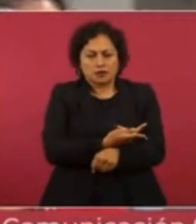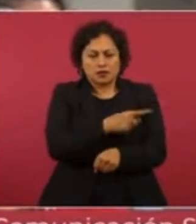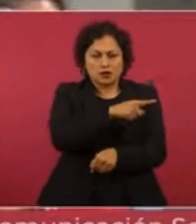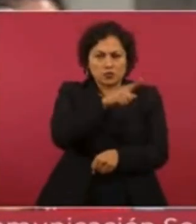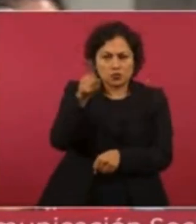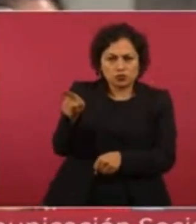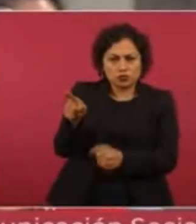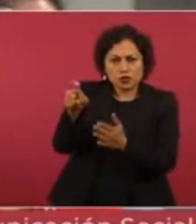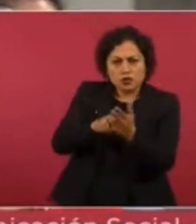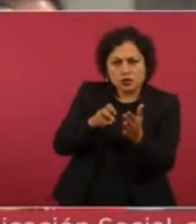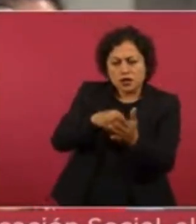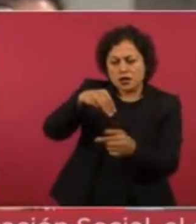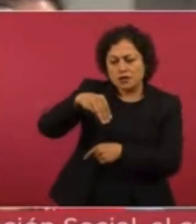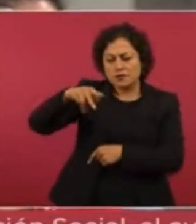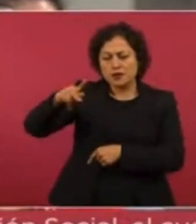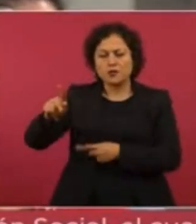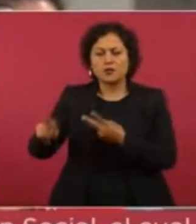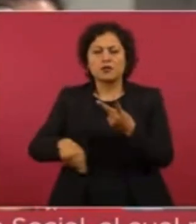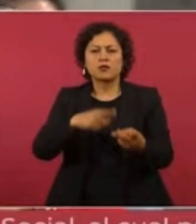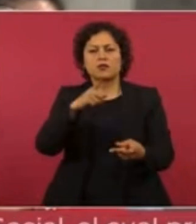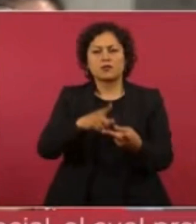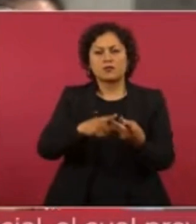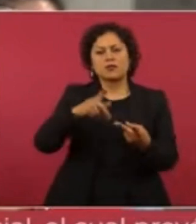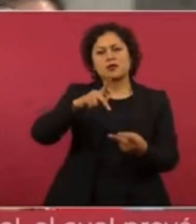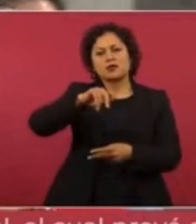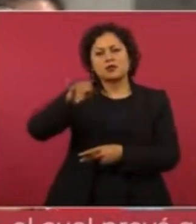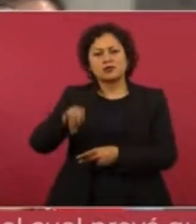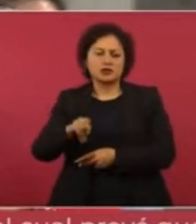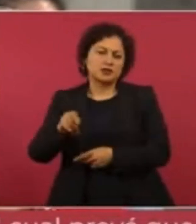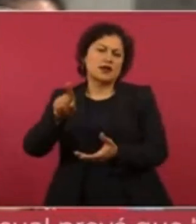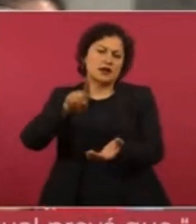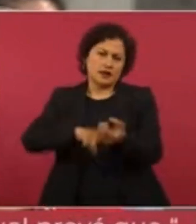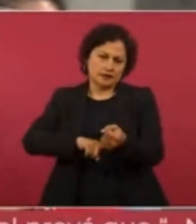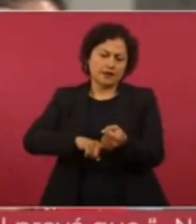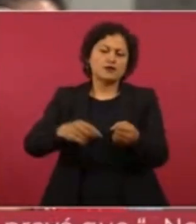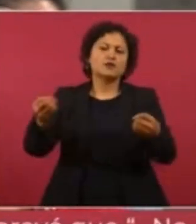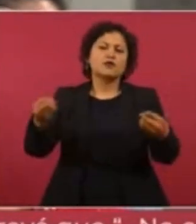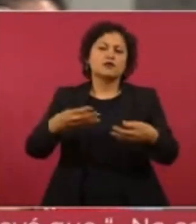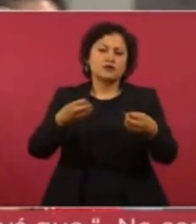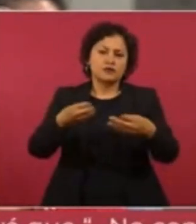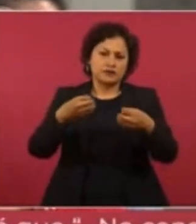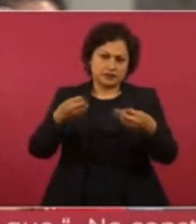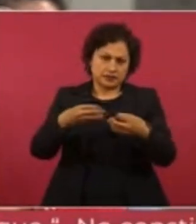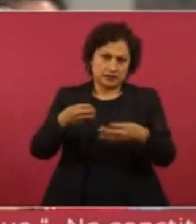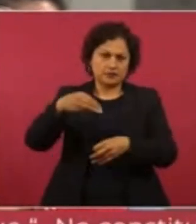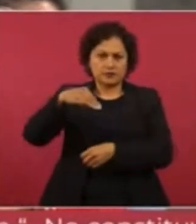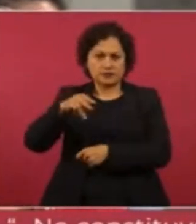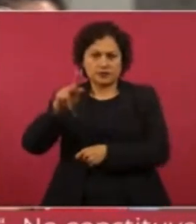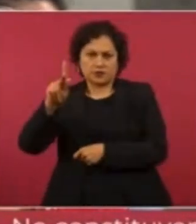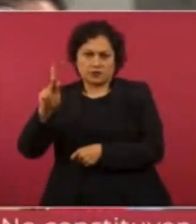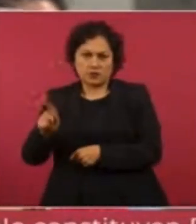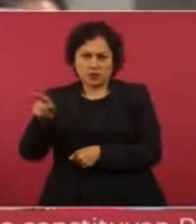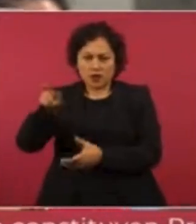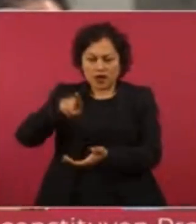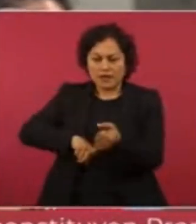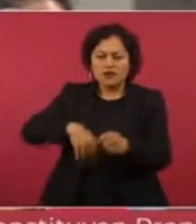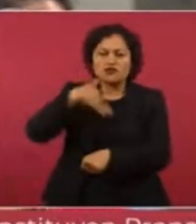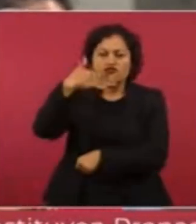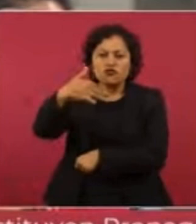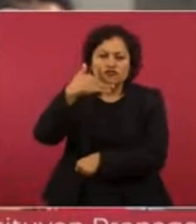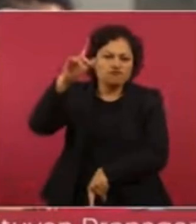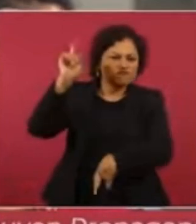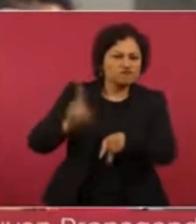Policía Judicial de las agencias del Ministerio Público, dejen de haber corrupción, ya que yo lo viví en carne propia.